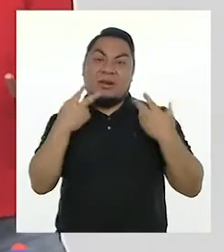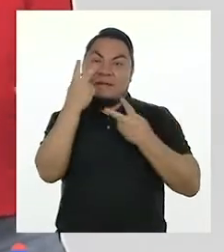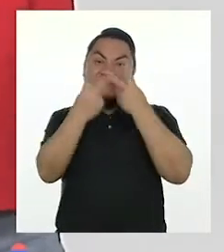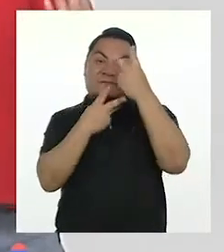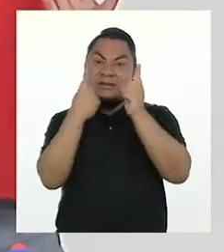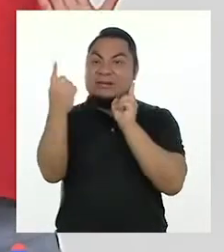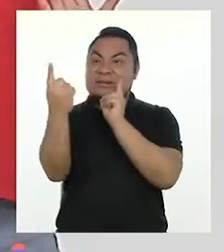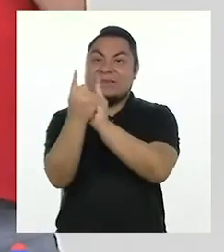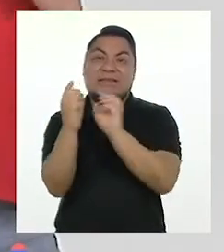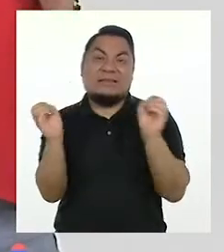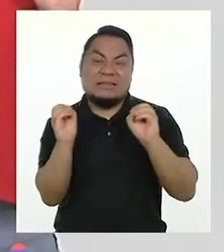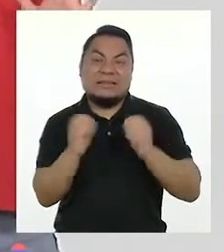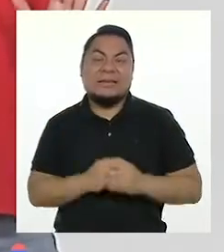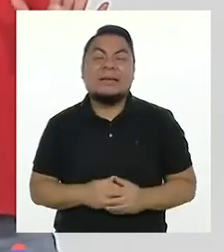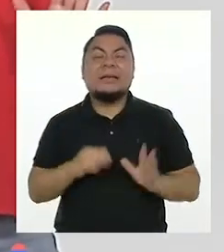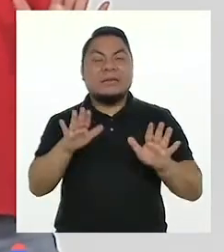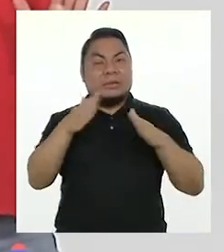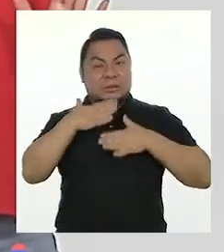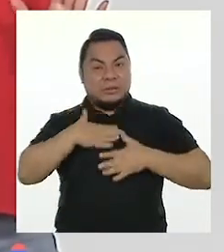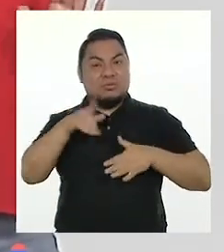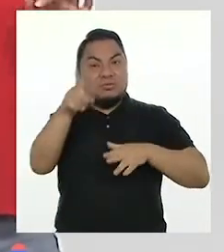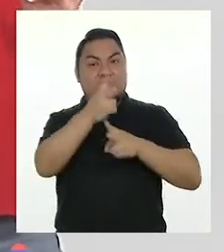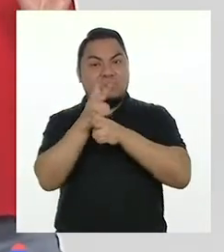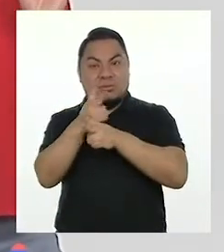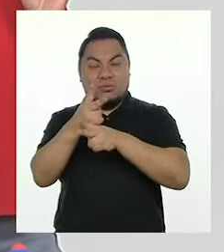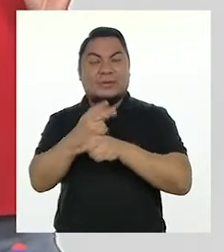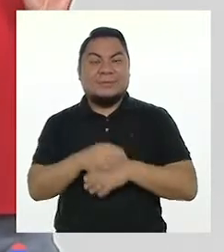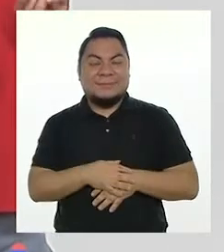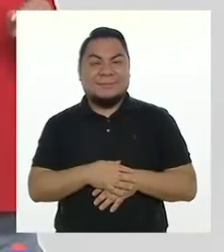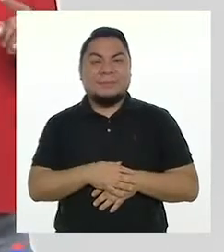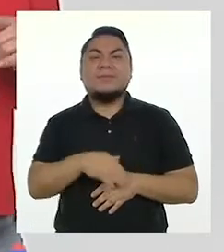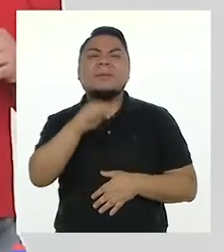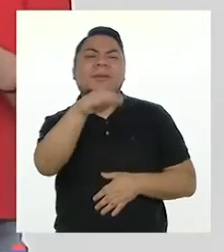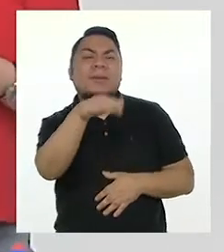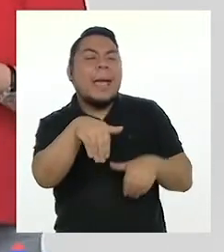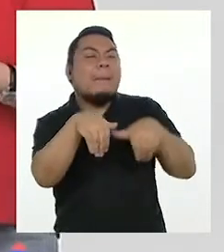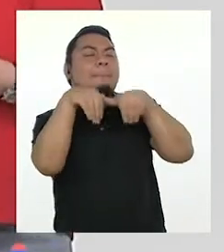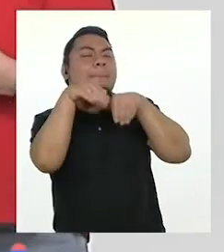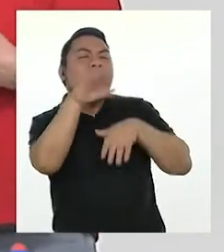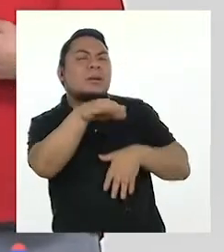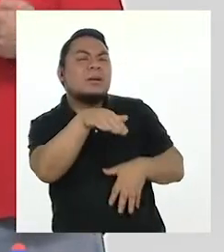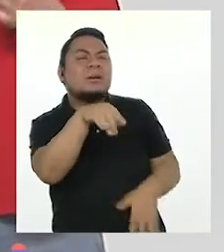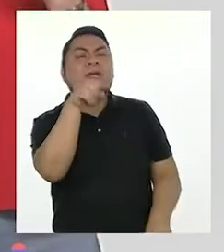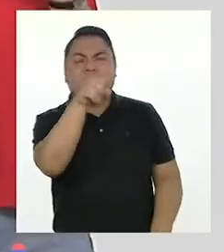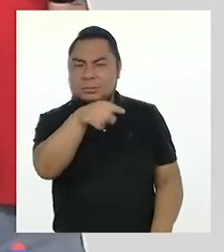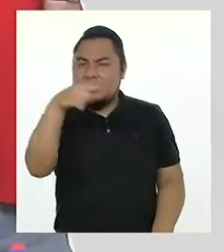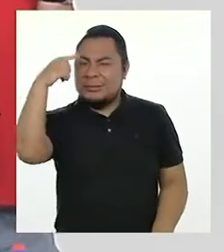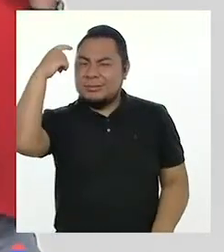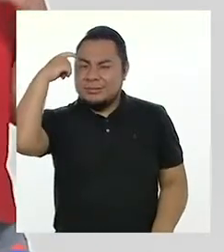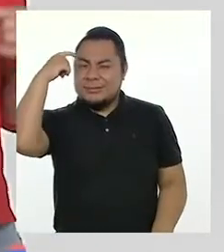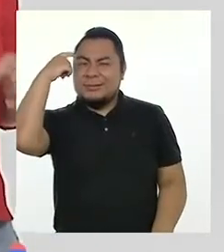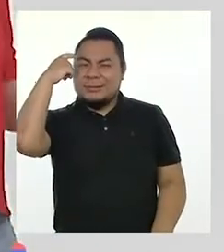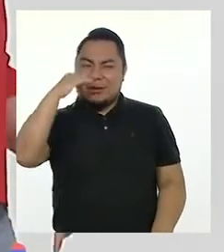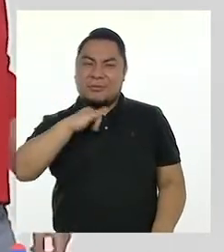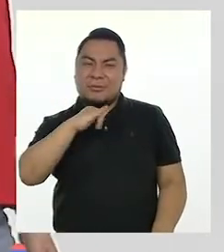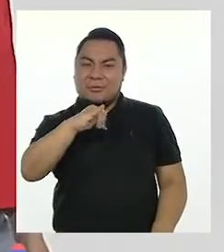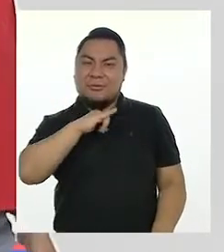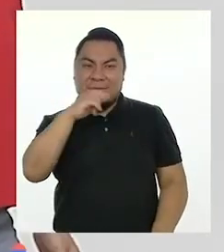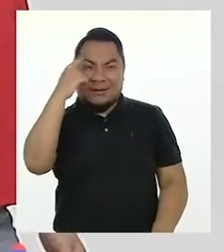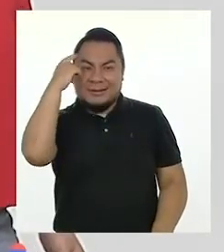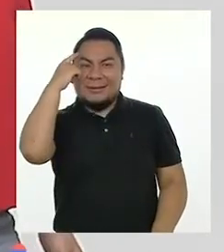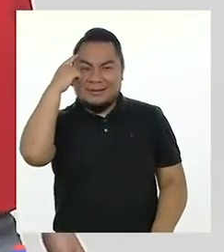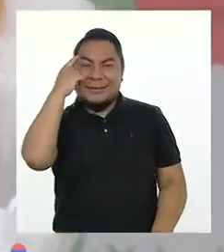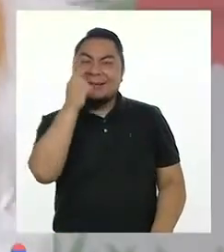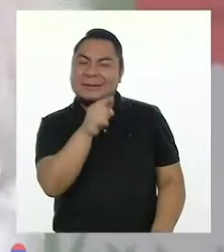visitar a nadie. Debemos seguir cuidándonos. Chancay, ¿estás pensando lo que yo estoy